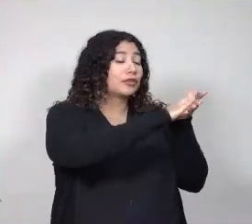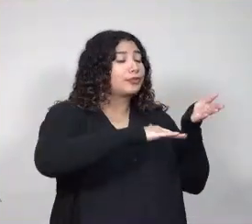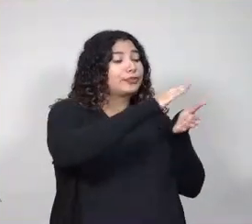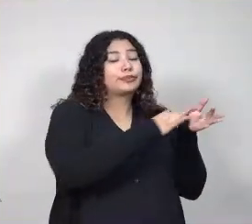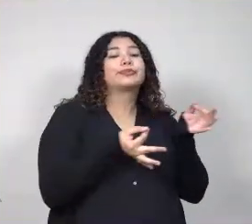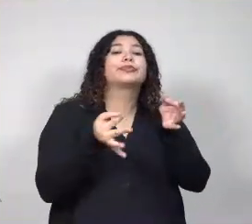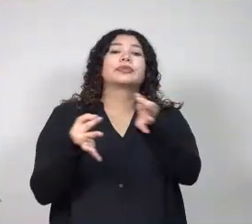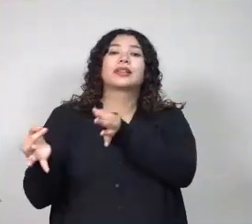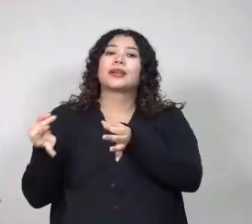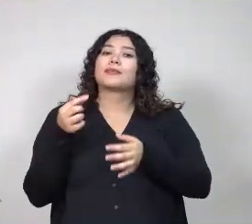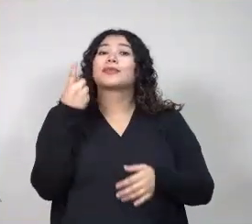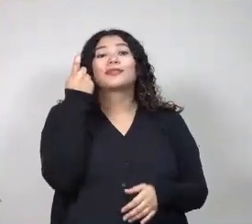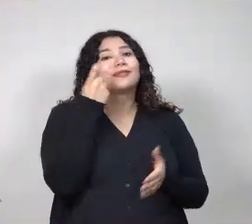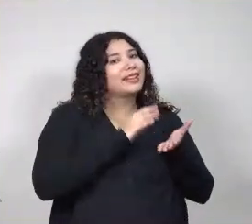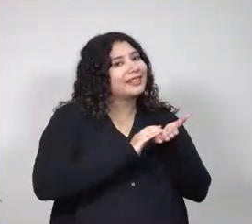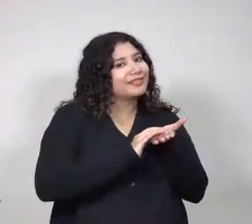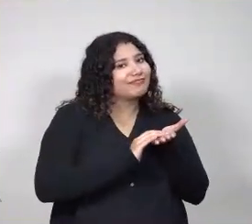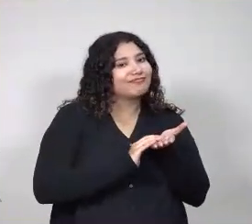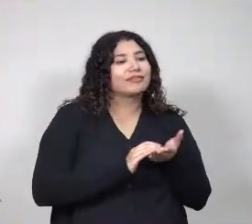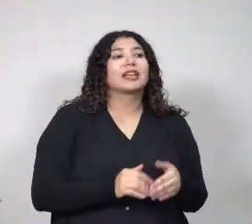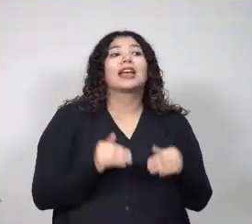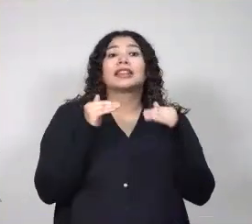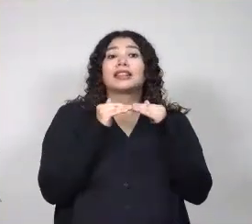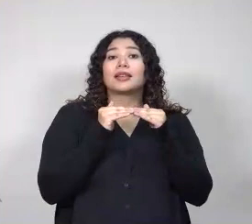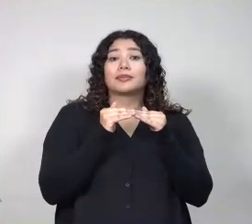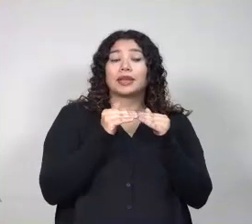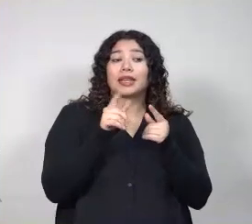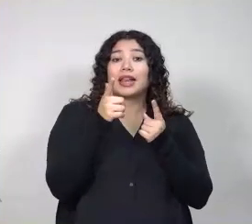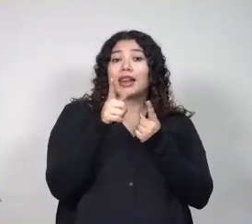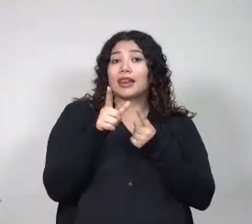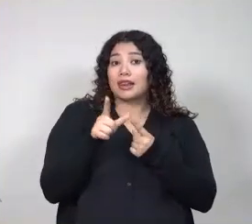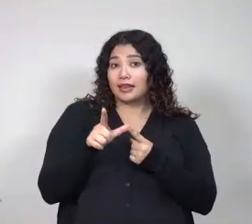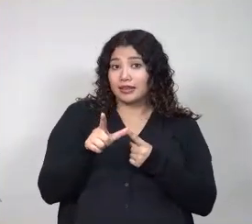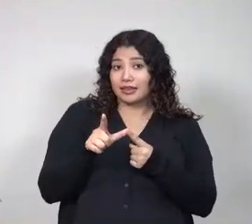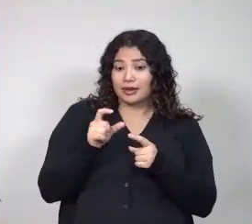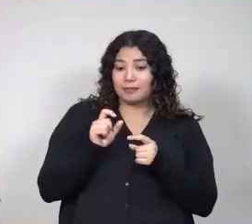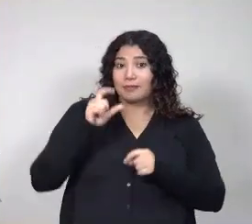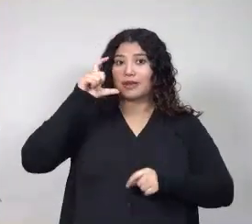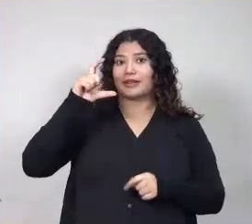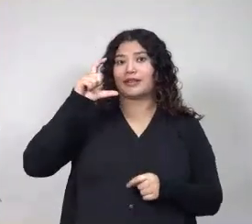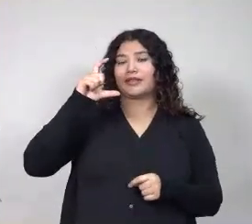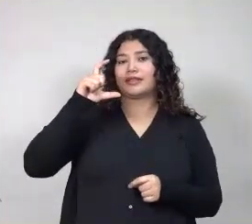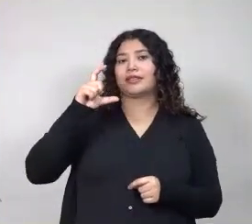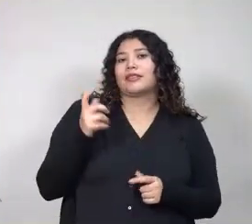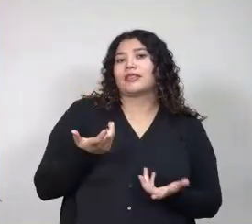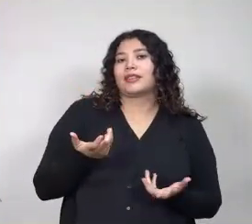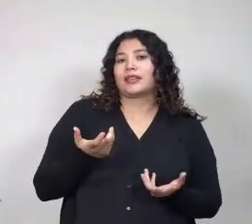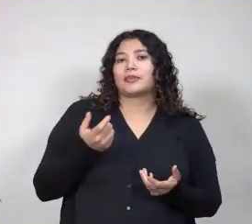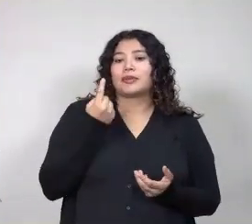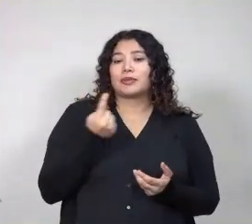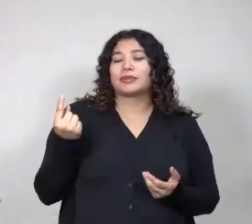braille y tampoco como aumentar textos para que sea más fácil de acceder para personas con